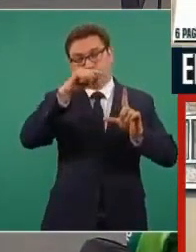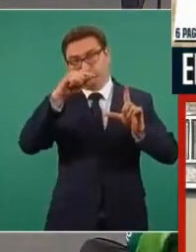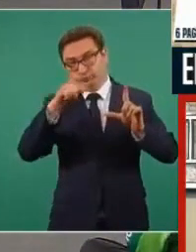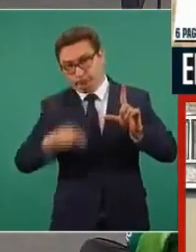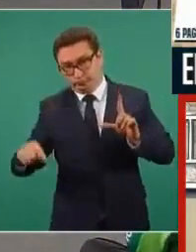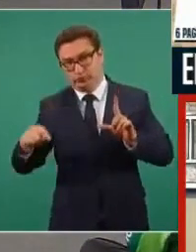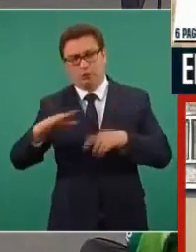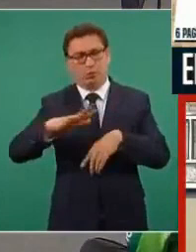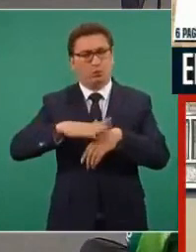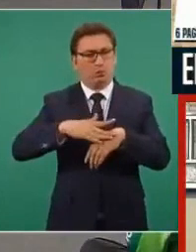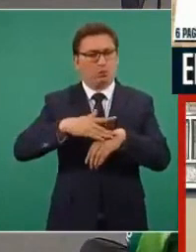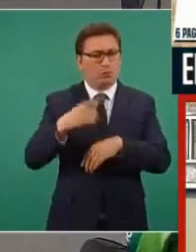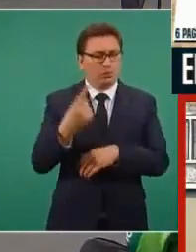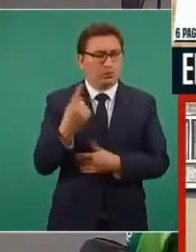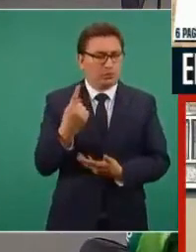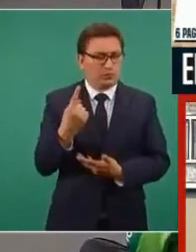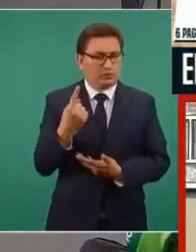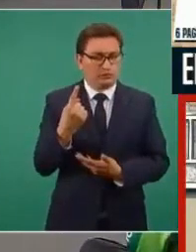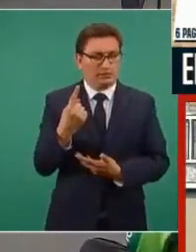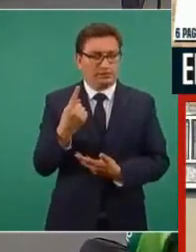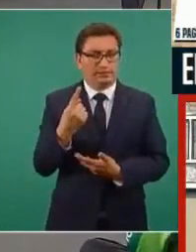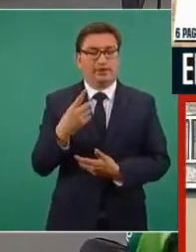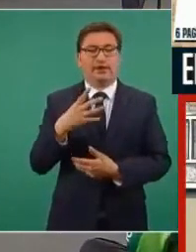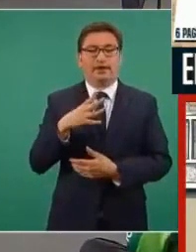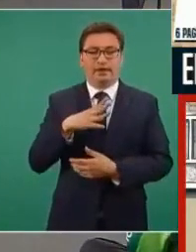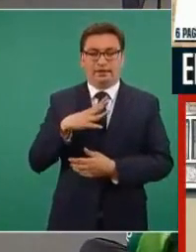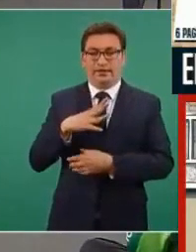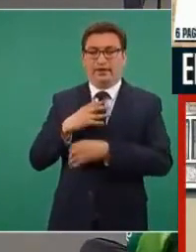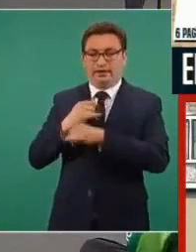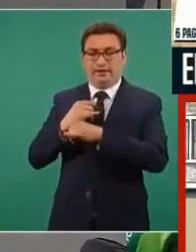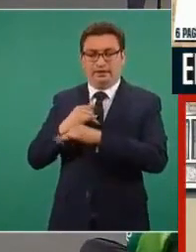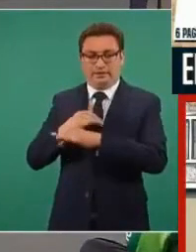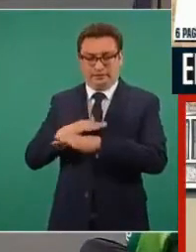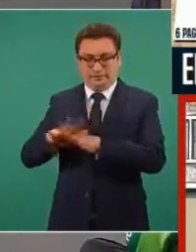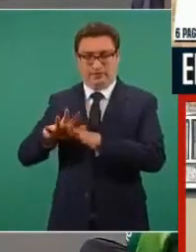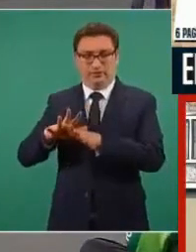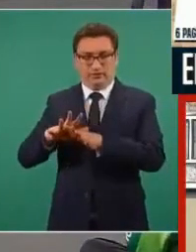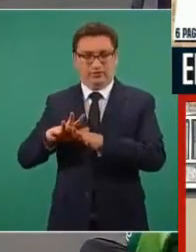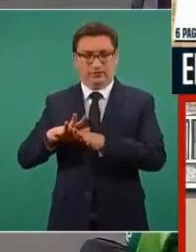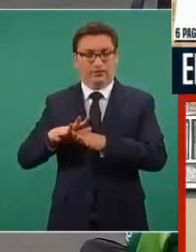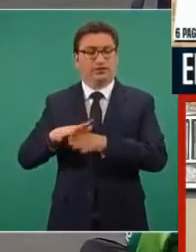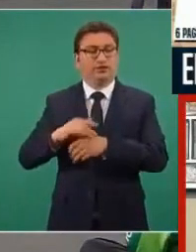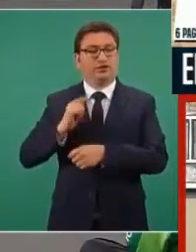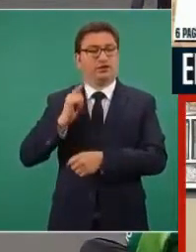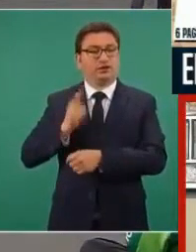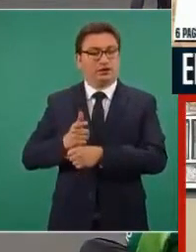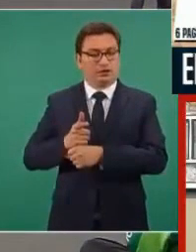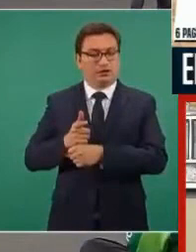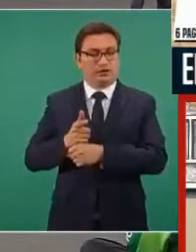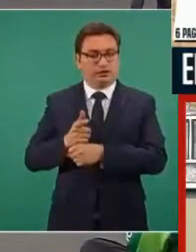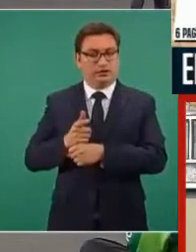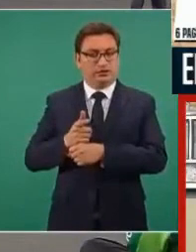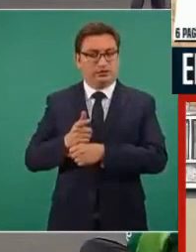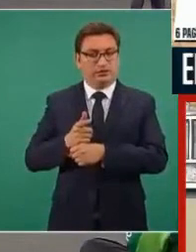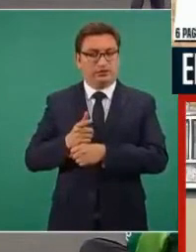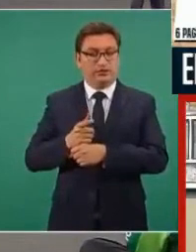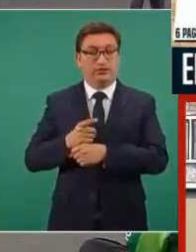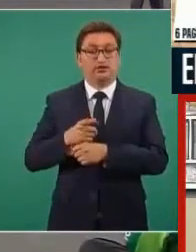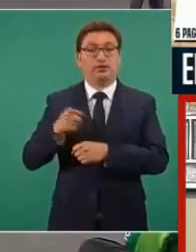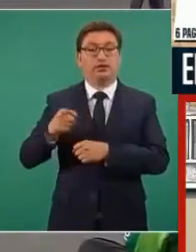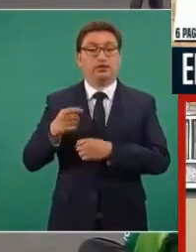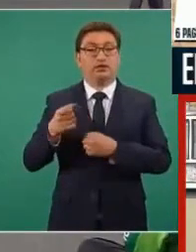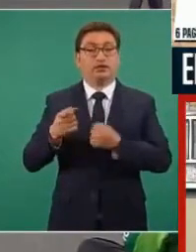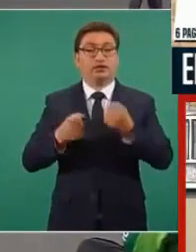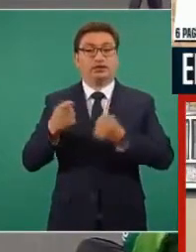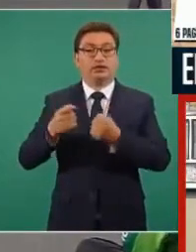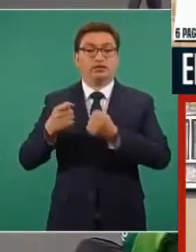porque tenemos información que están metiendo los